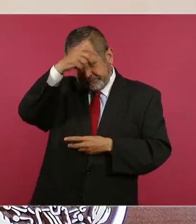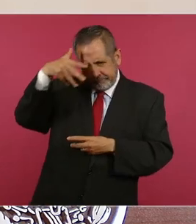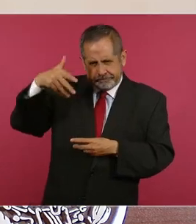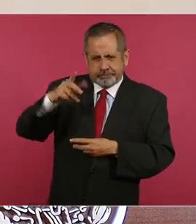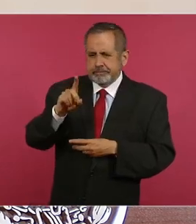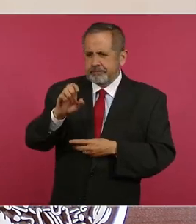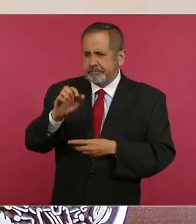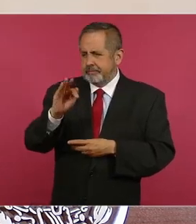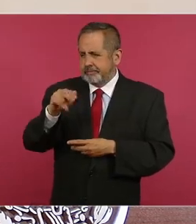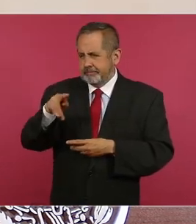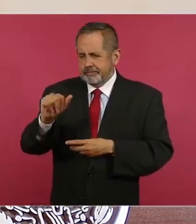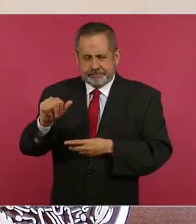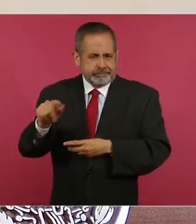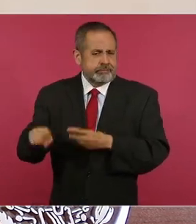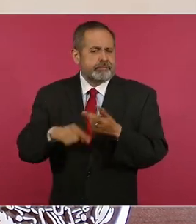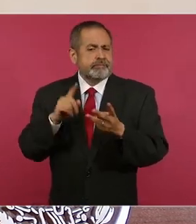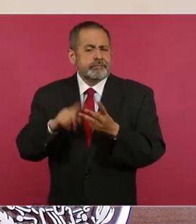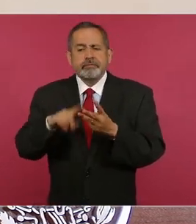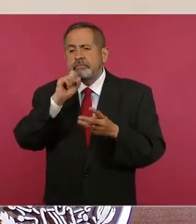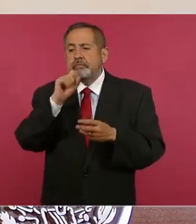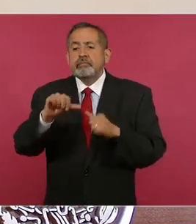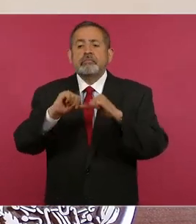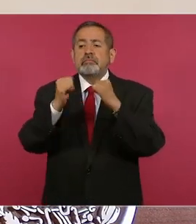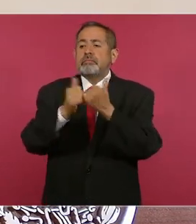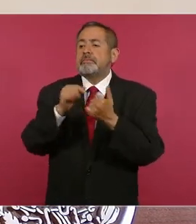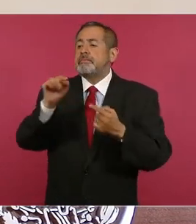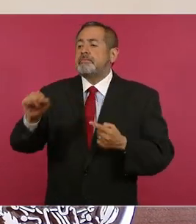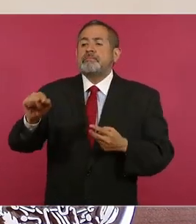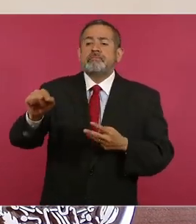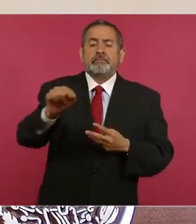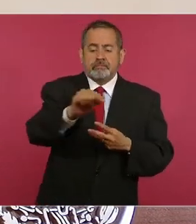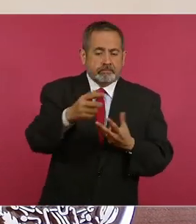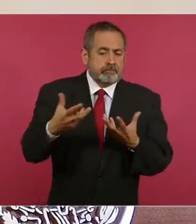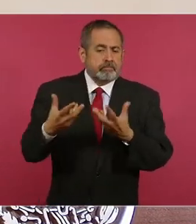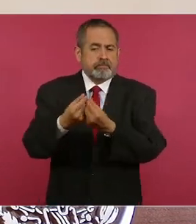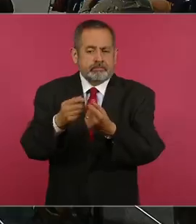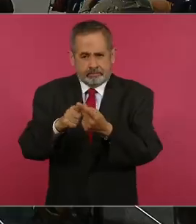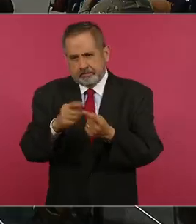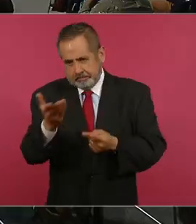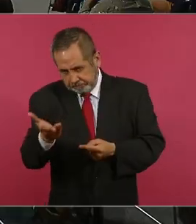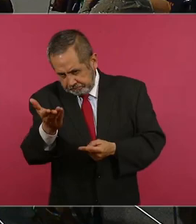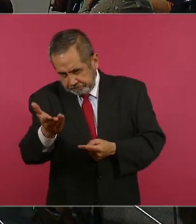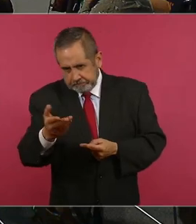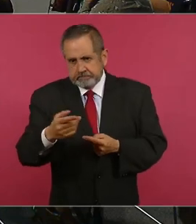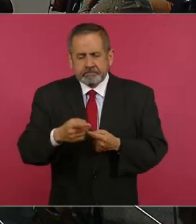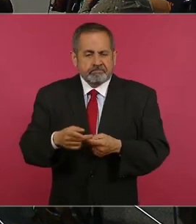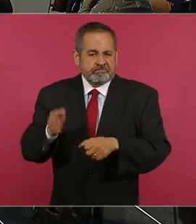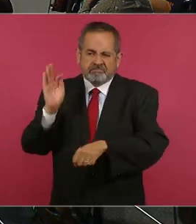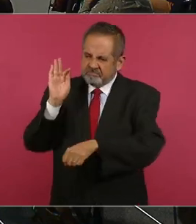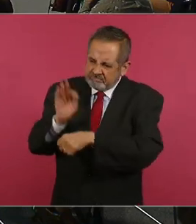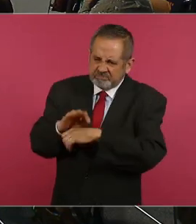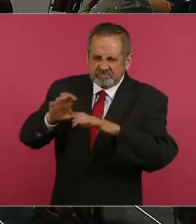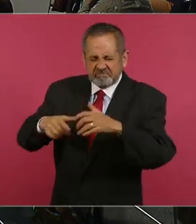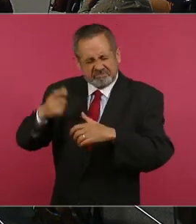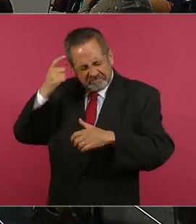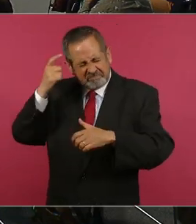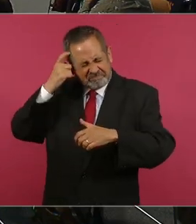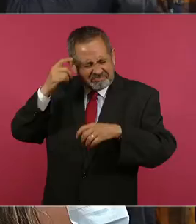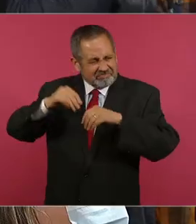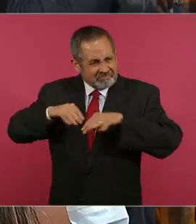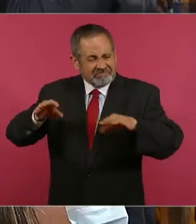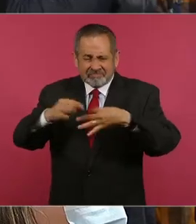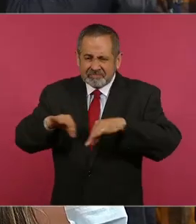Gómez y también con las organizaciones como la suya para defender y hacer conciencia del